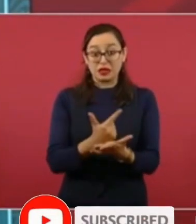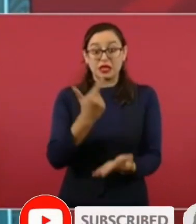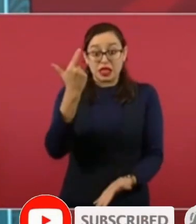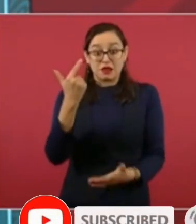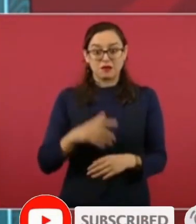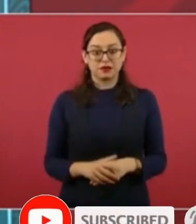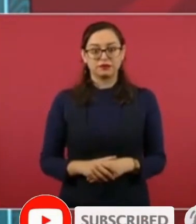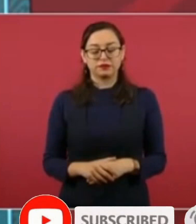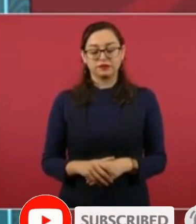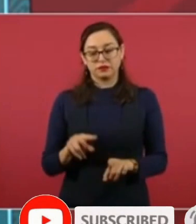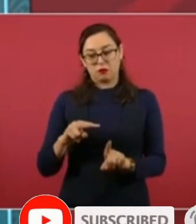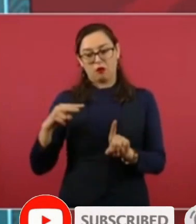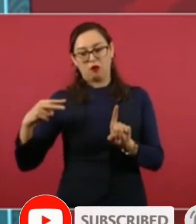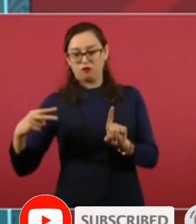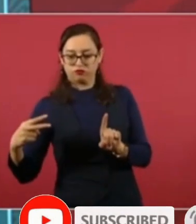ellos